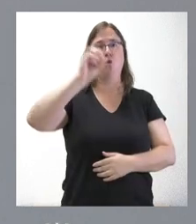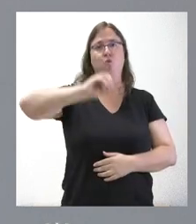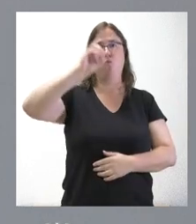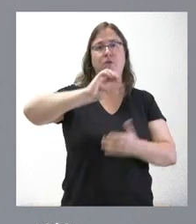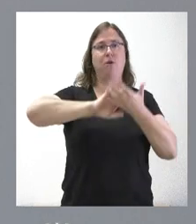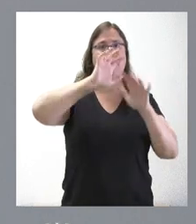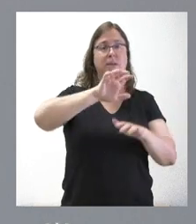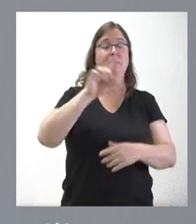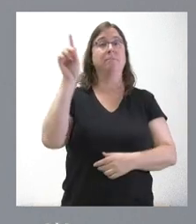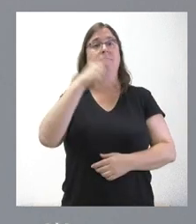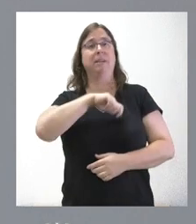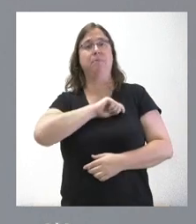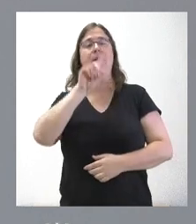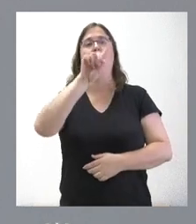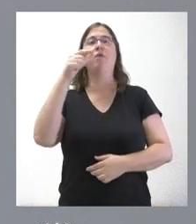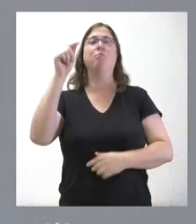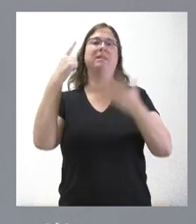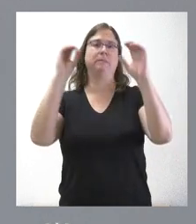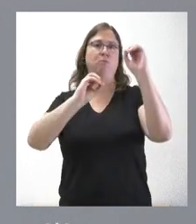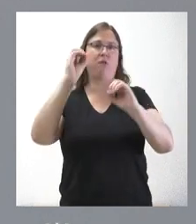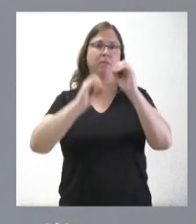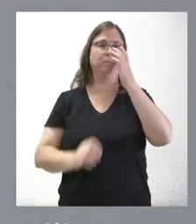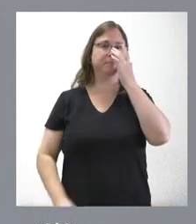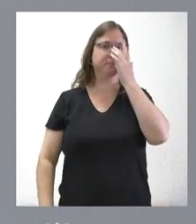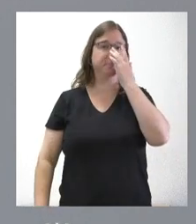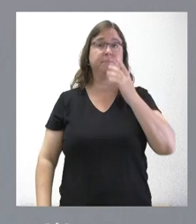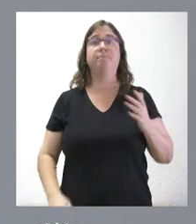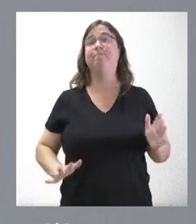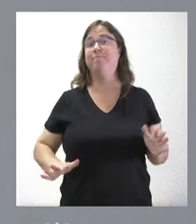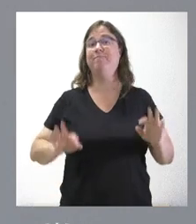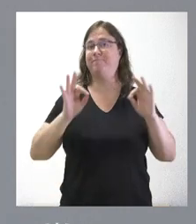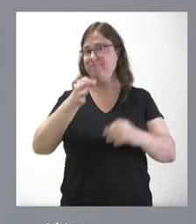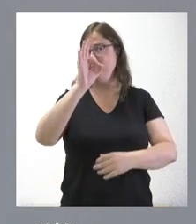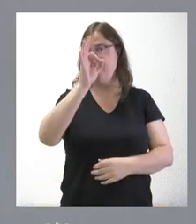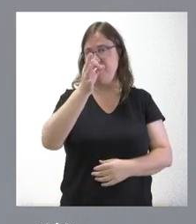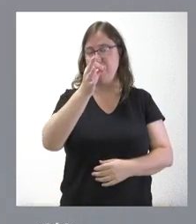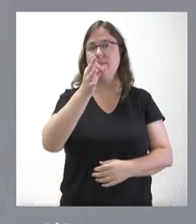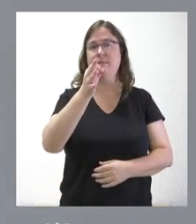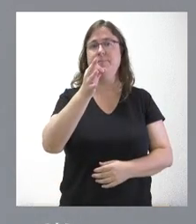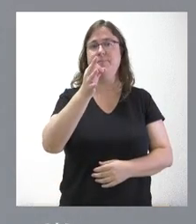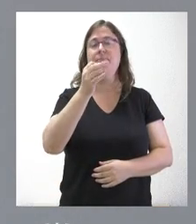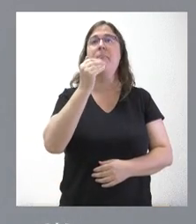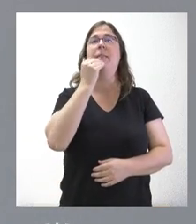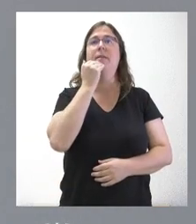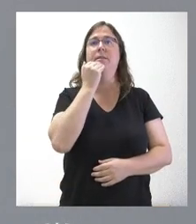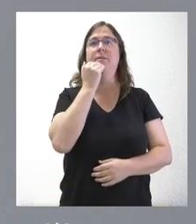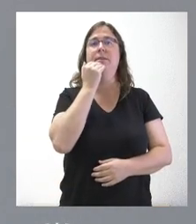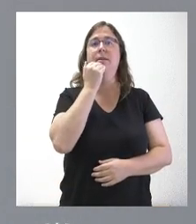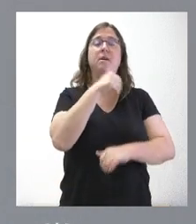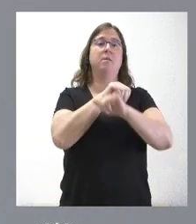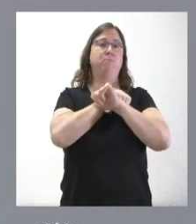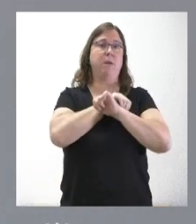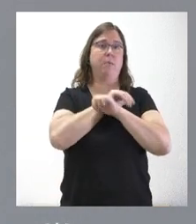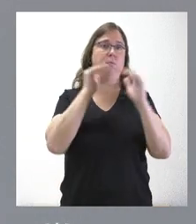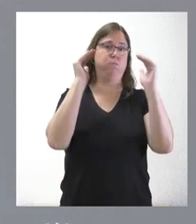Castilla y León, 11,6% en el conjunto nacional. Siendo cierto que baja el paro, que